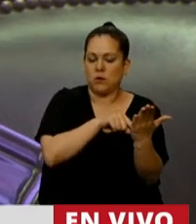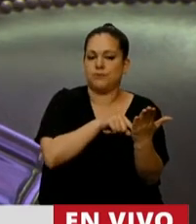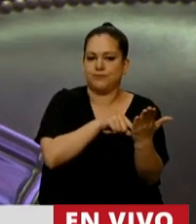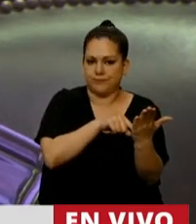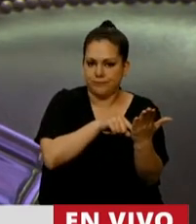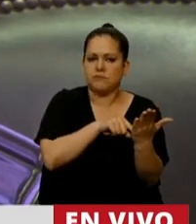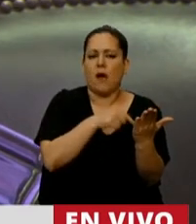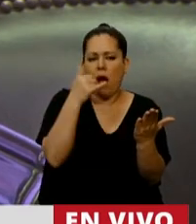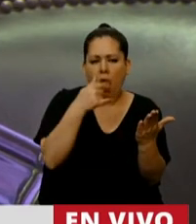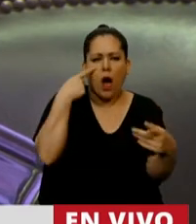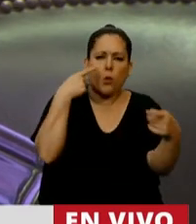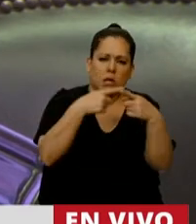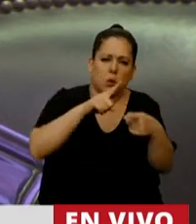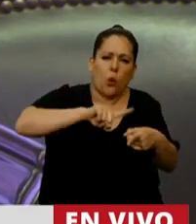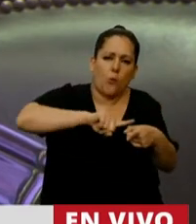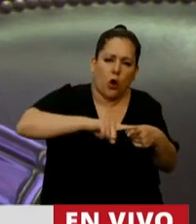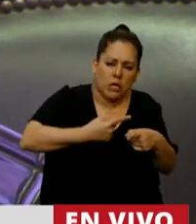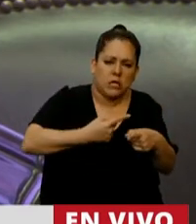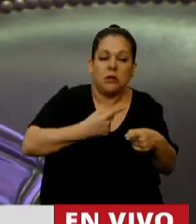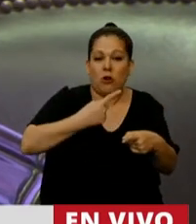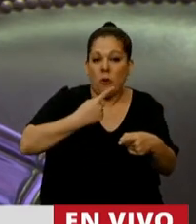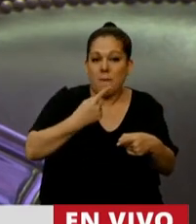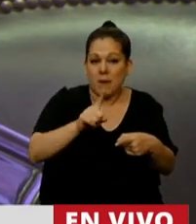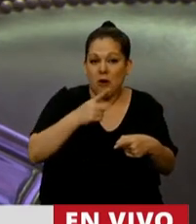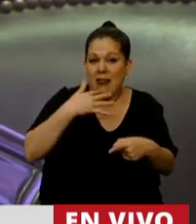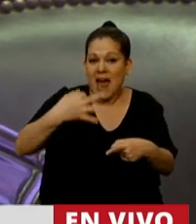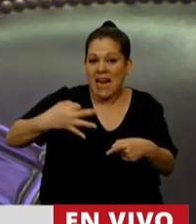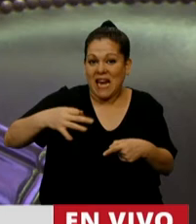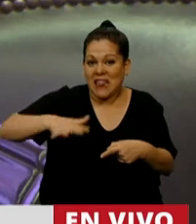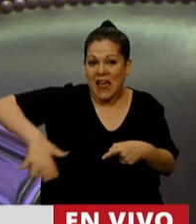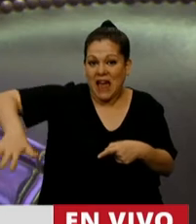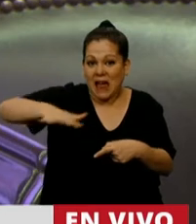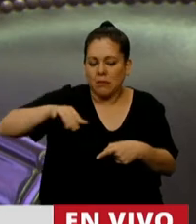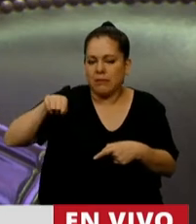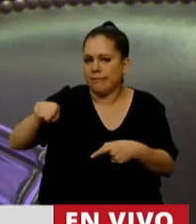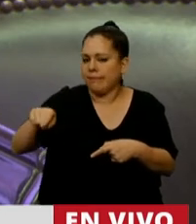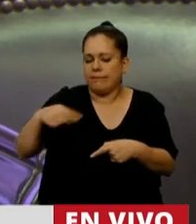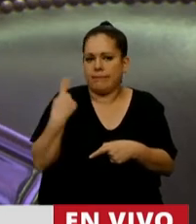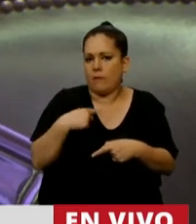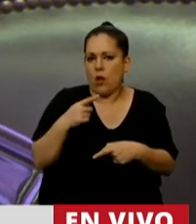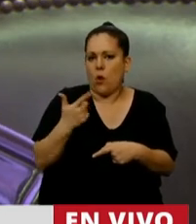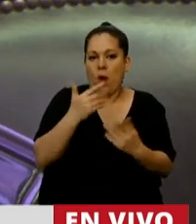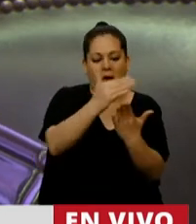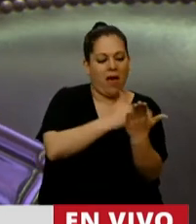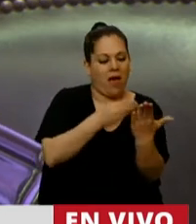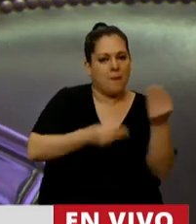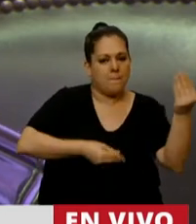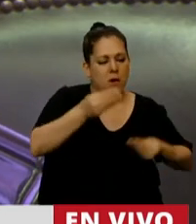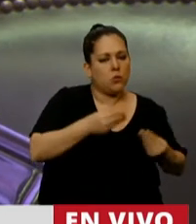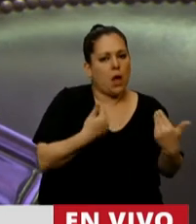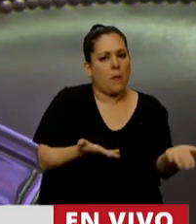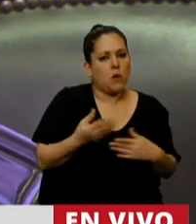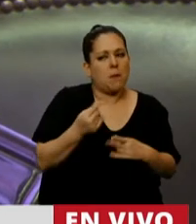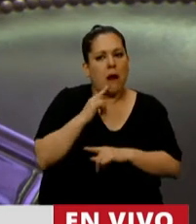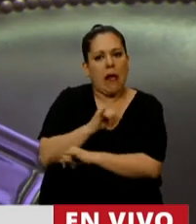allá de las visiones políticas que tenemos, la realidad marca que no estamos aprovechando esto para decirle a la sociedad